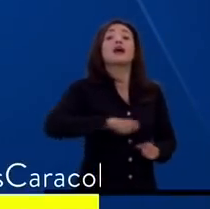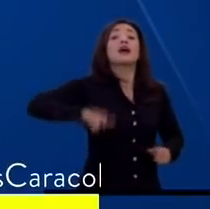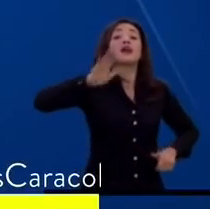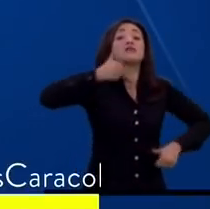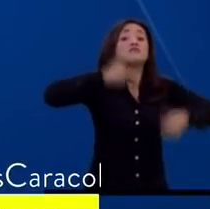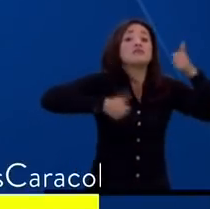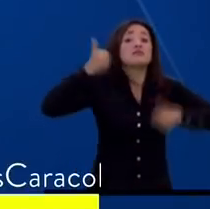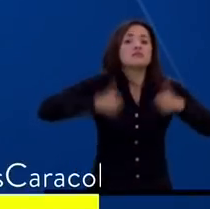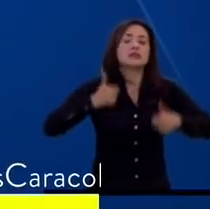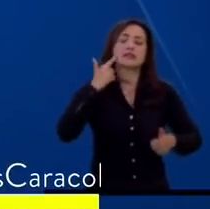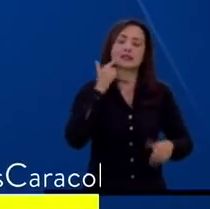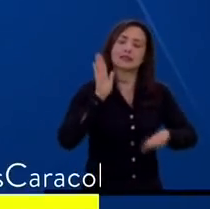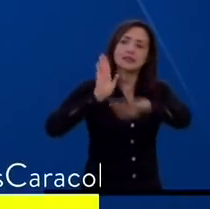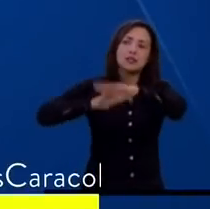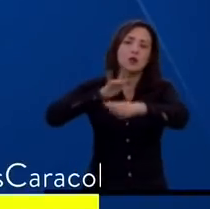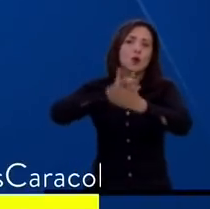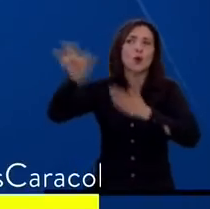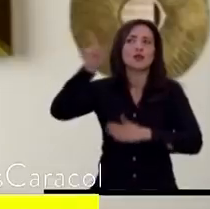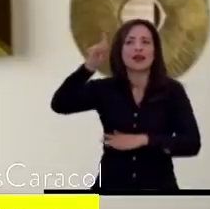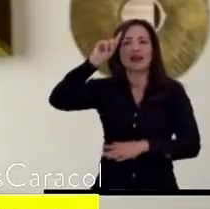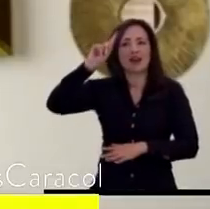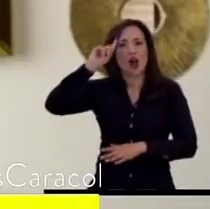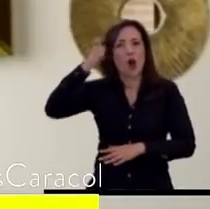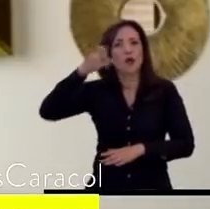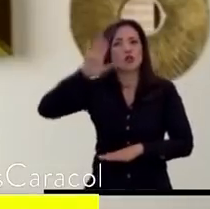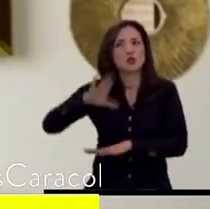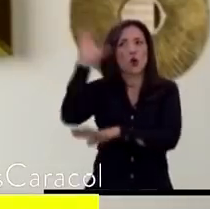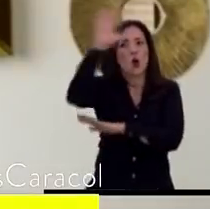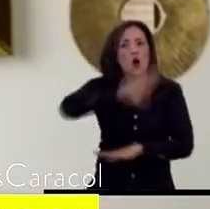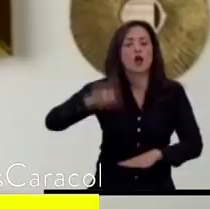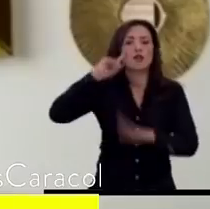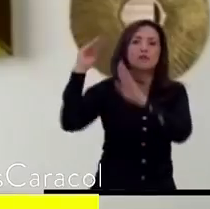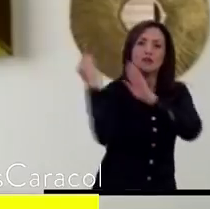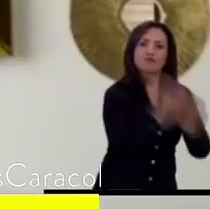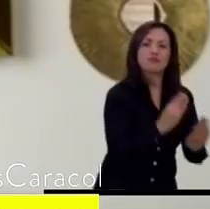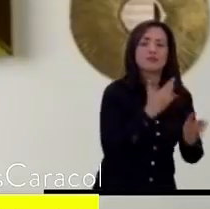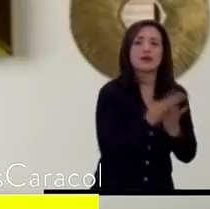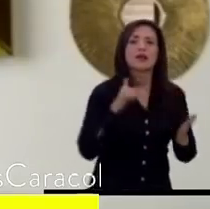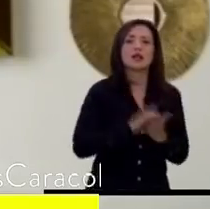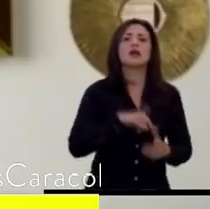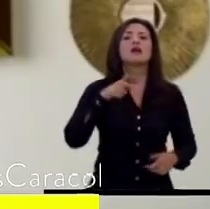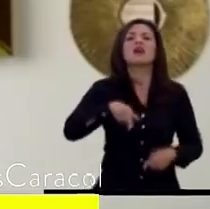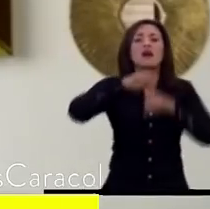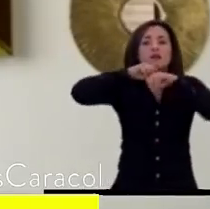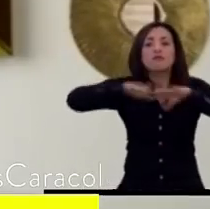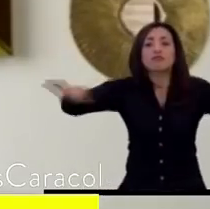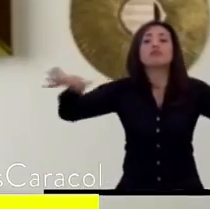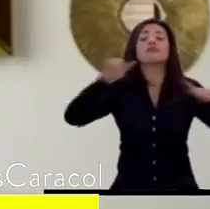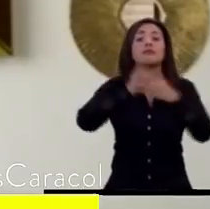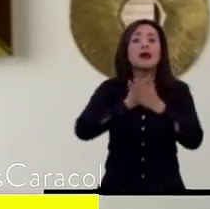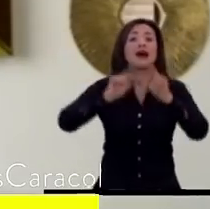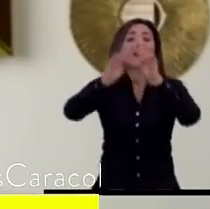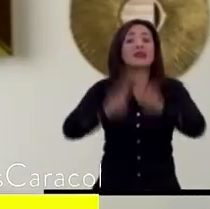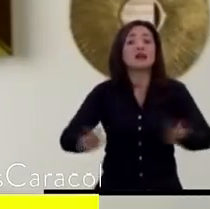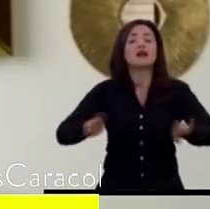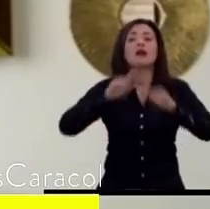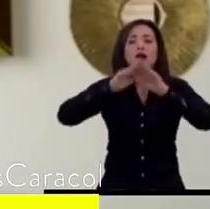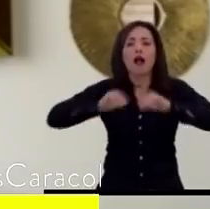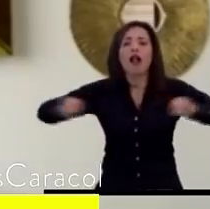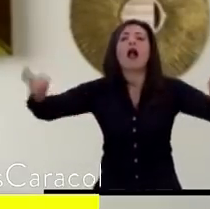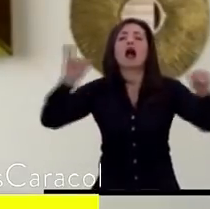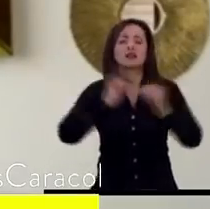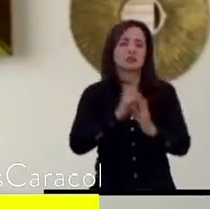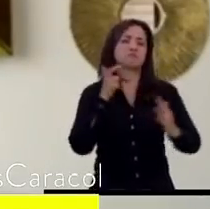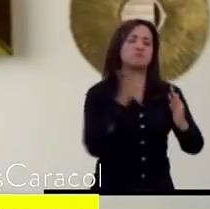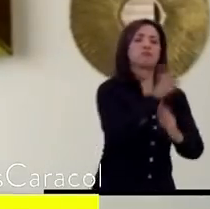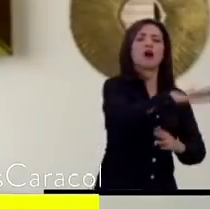urgente al gobierno nacional. En redes sociales circulaba un video de una masacre en Magüipayán. Fue confirmado